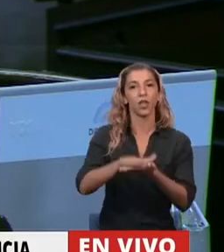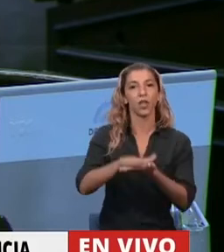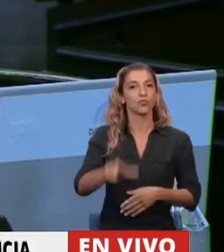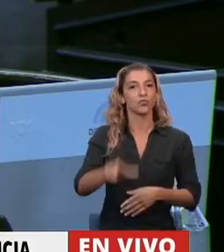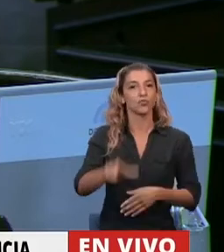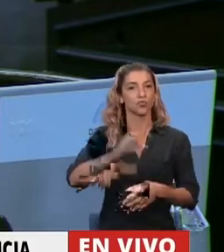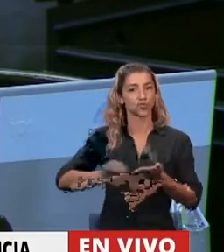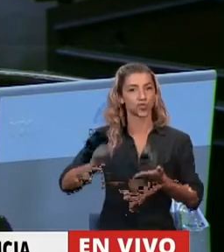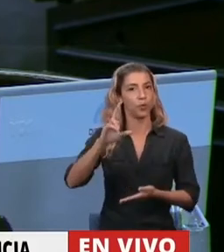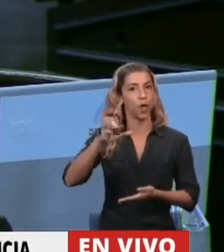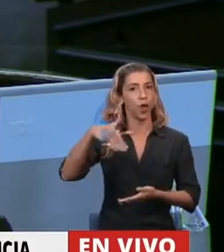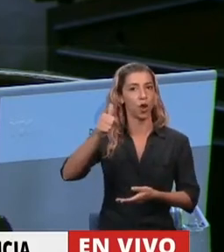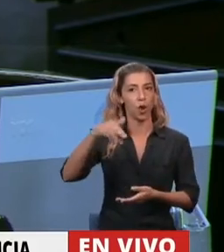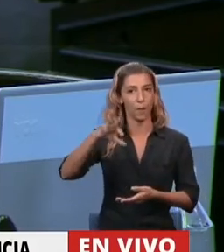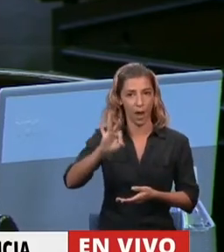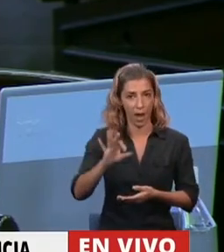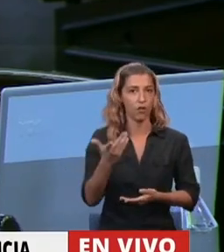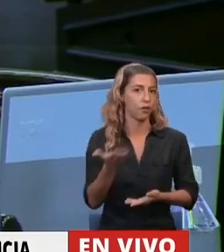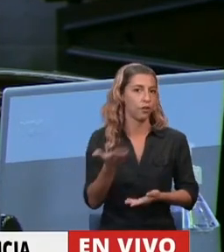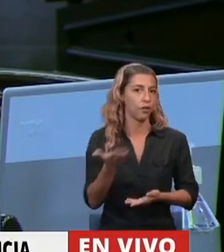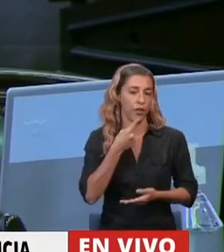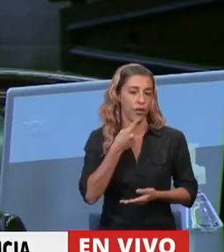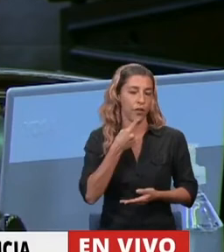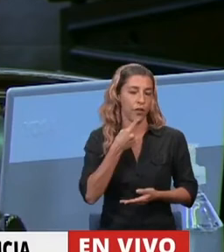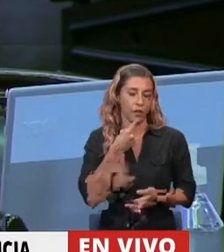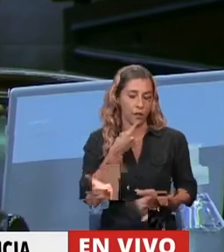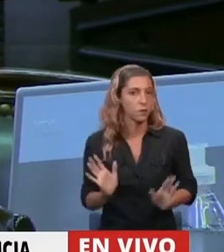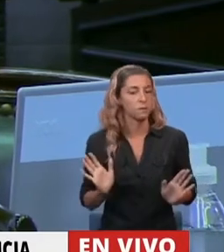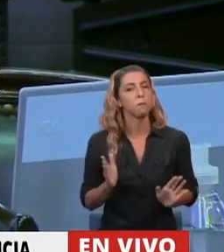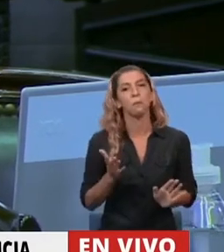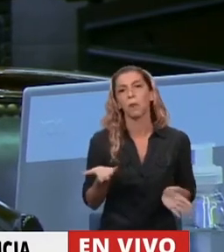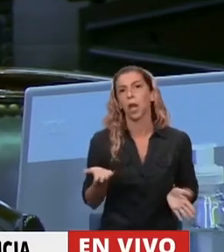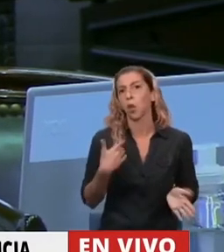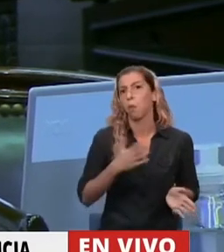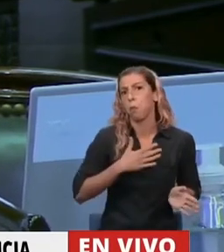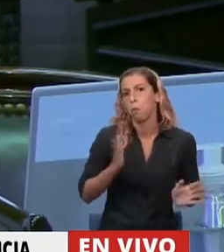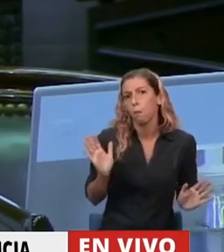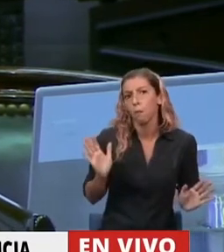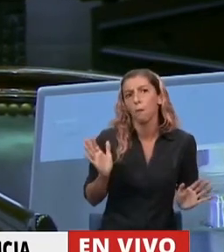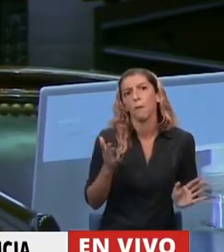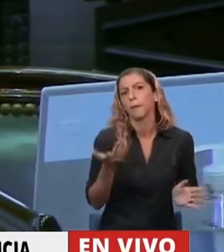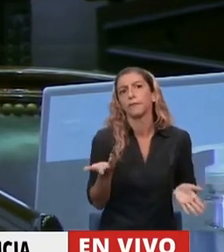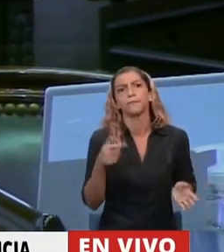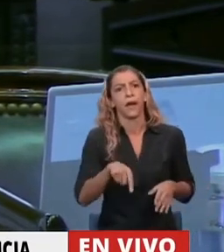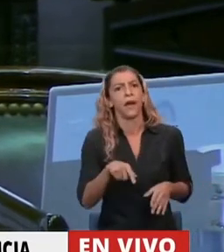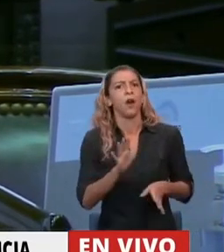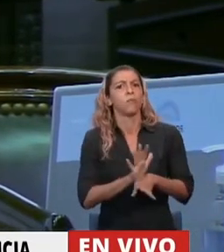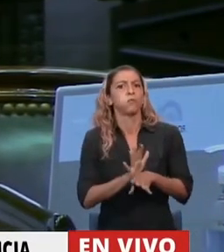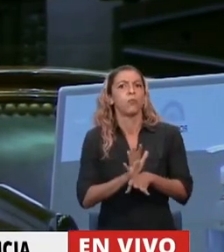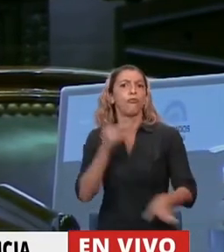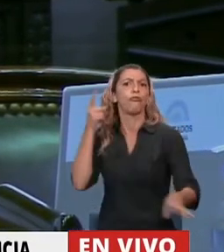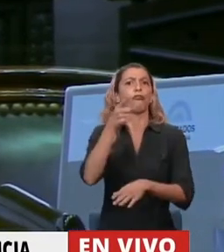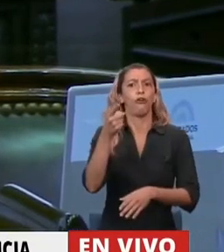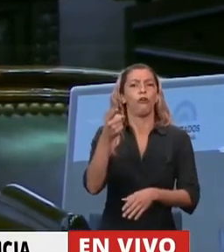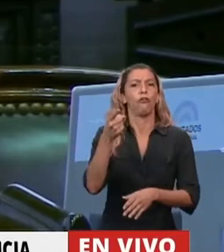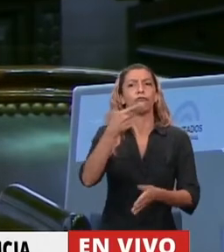un escándalo y sí, es pertinente a un cuerpo como este que se intente desaforar a un legislador provincial, creo que es completamente